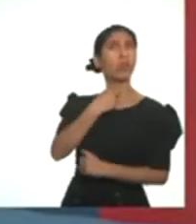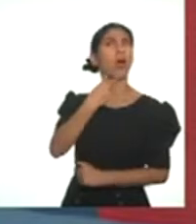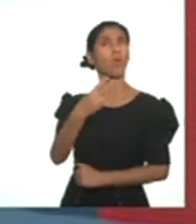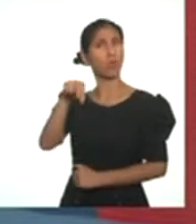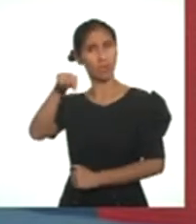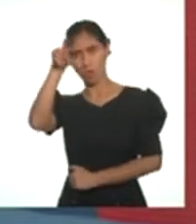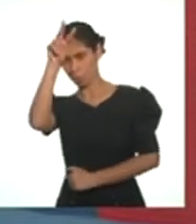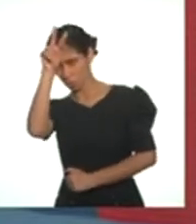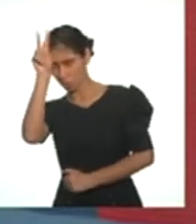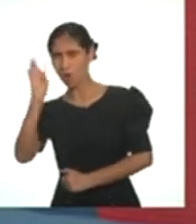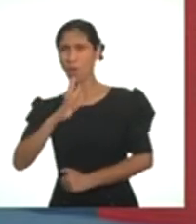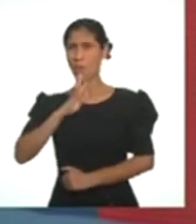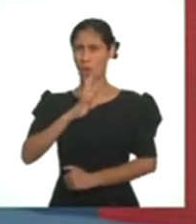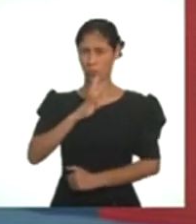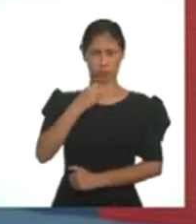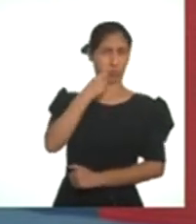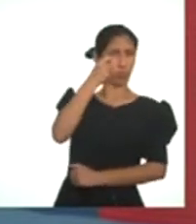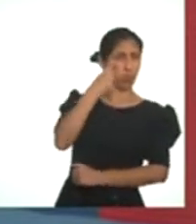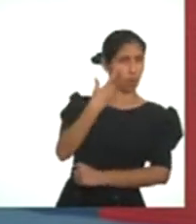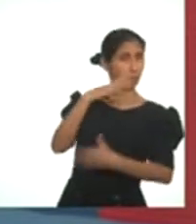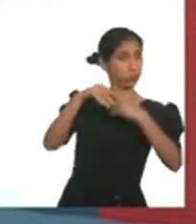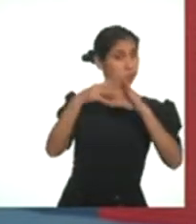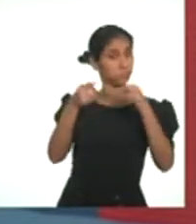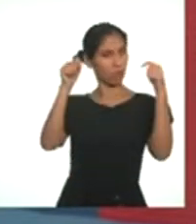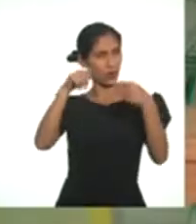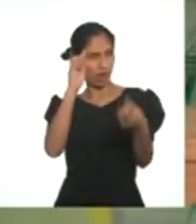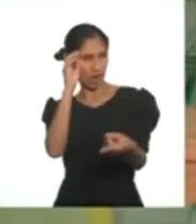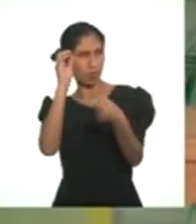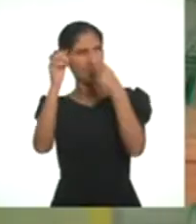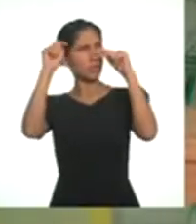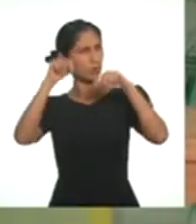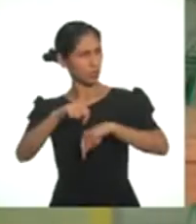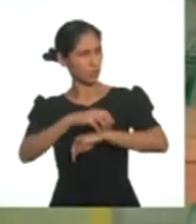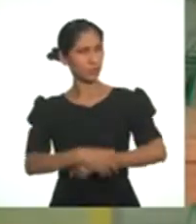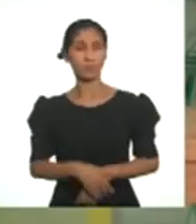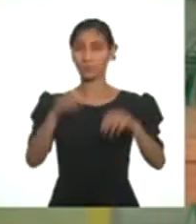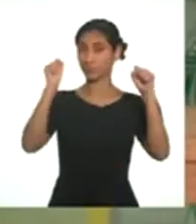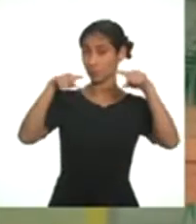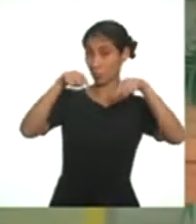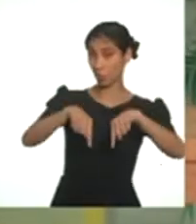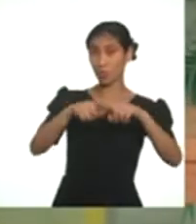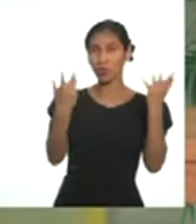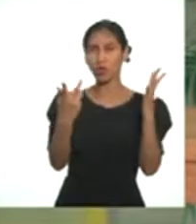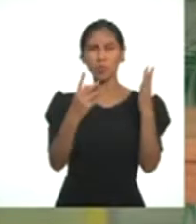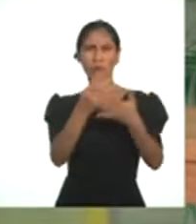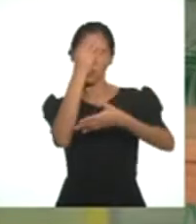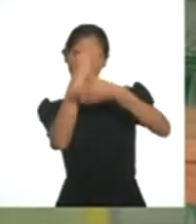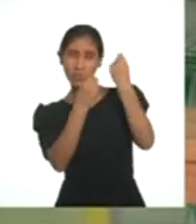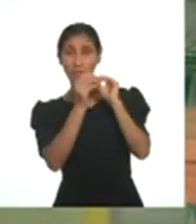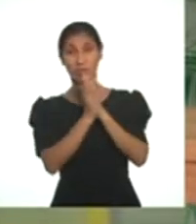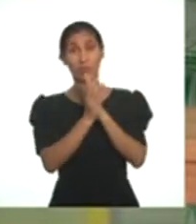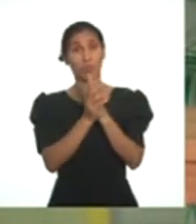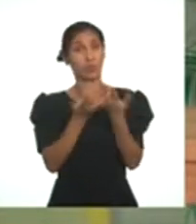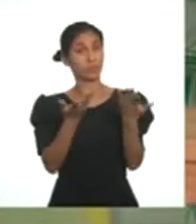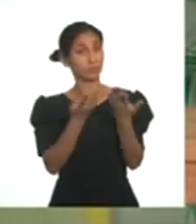Y hablando de reportajes, es hora de presentar el objetivo de hoy. Sí, claro. Hoy conoceremos cómo hacer un reportaje audiovisual